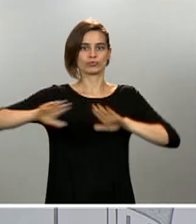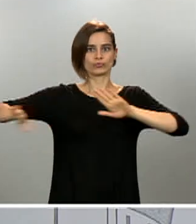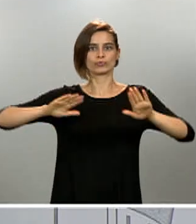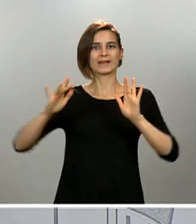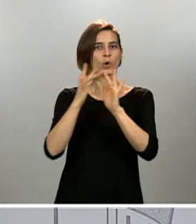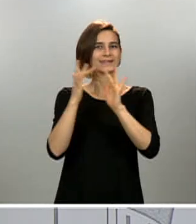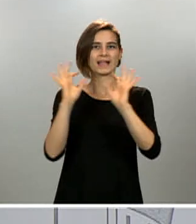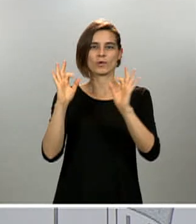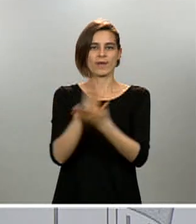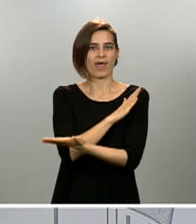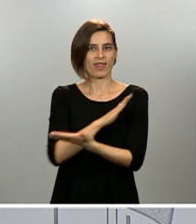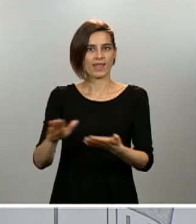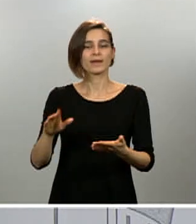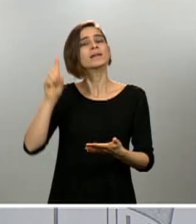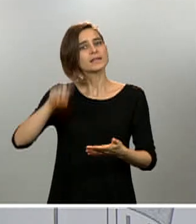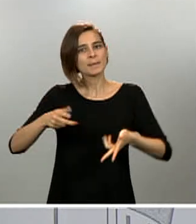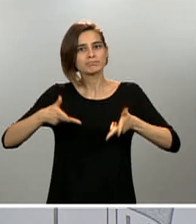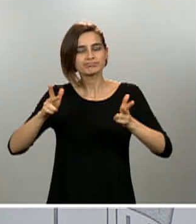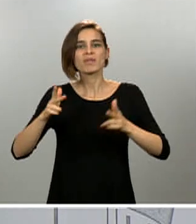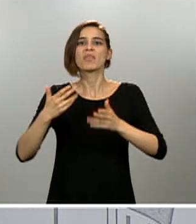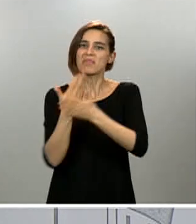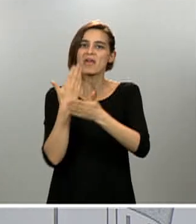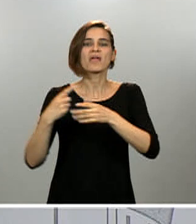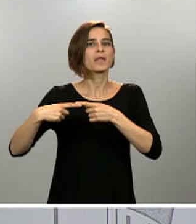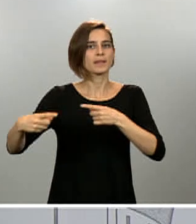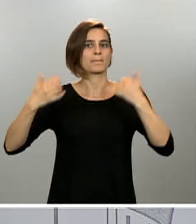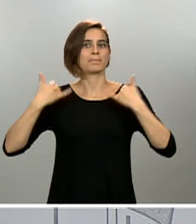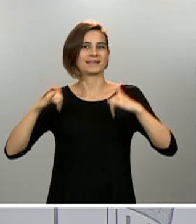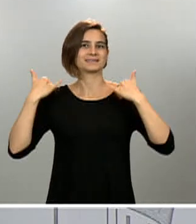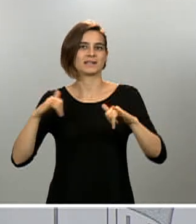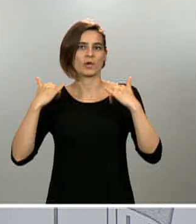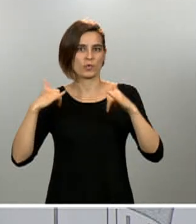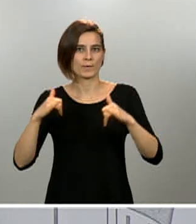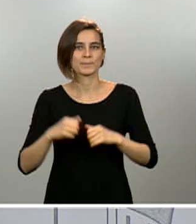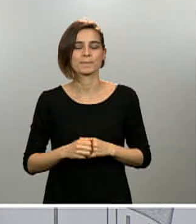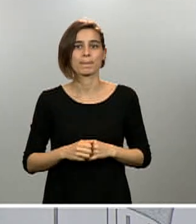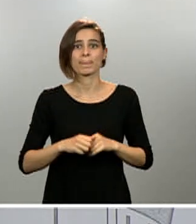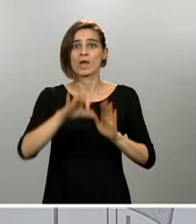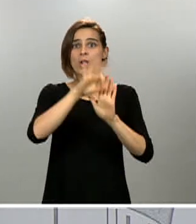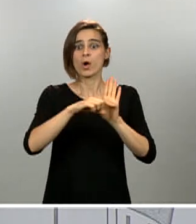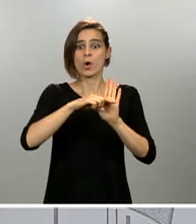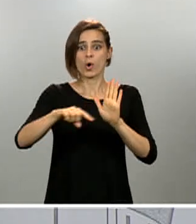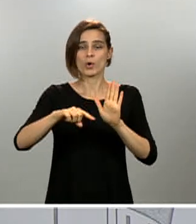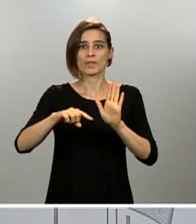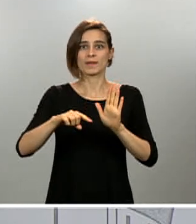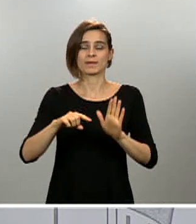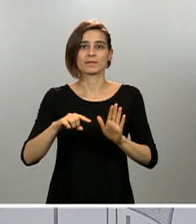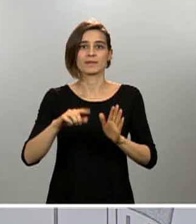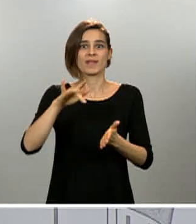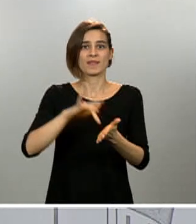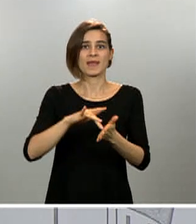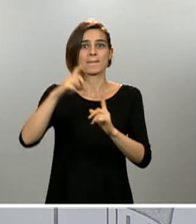paseos diarios. Esta orden entrará en vigor y tendrá plenos efectos a partir de las cero horas del día 2 de mayo, por tanto,